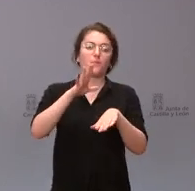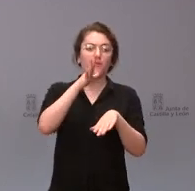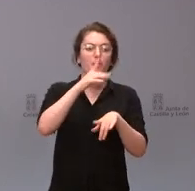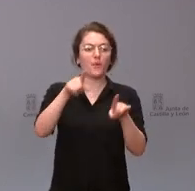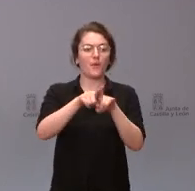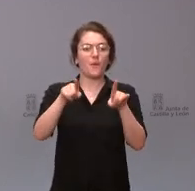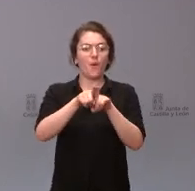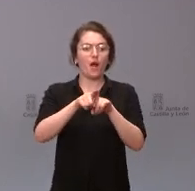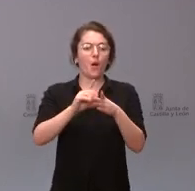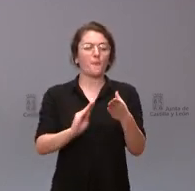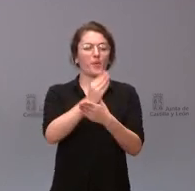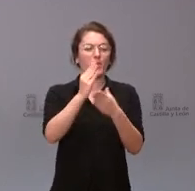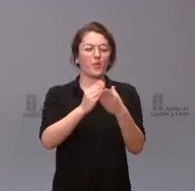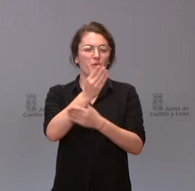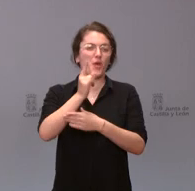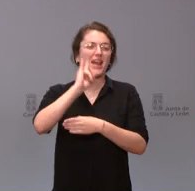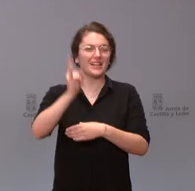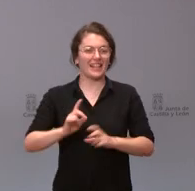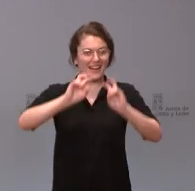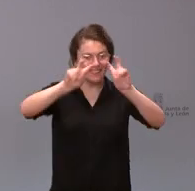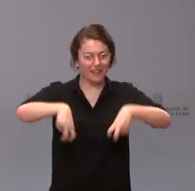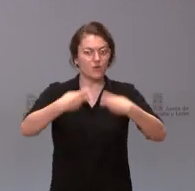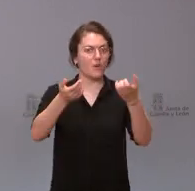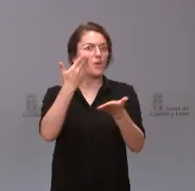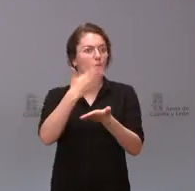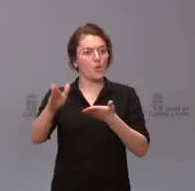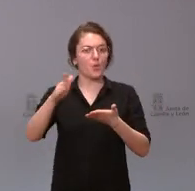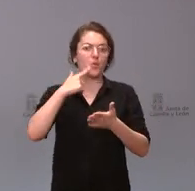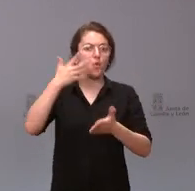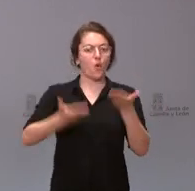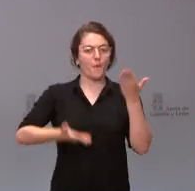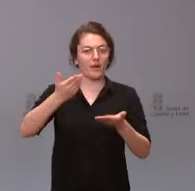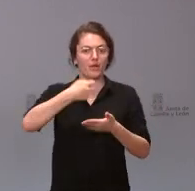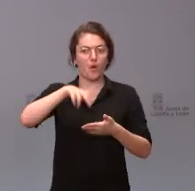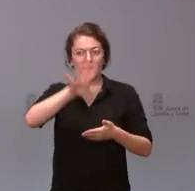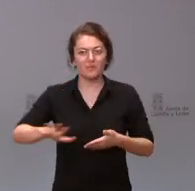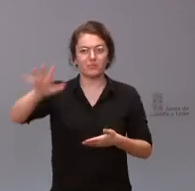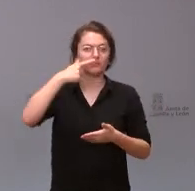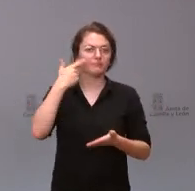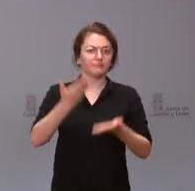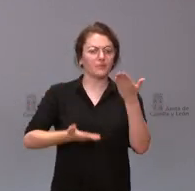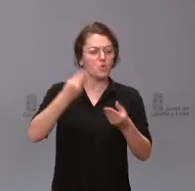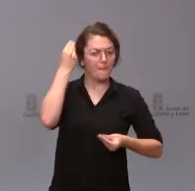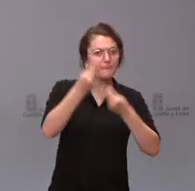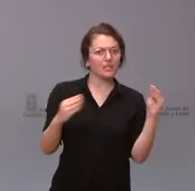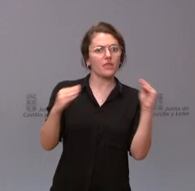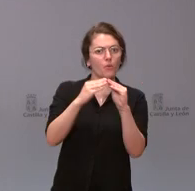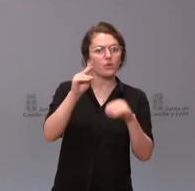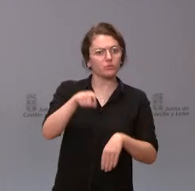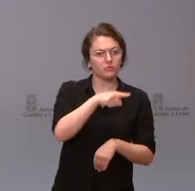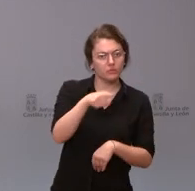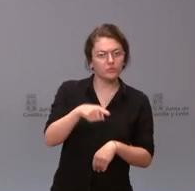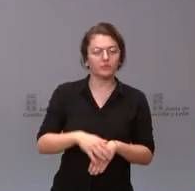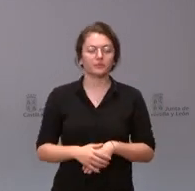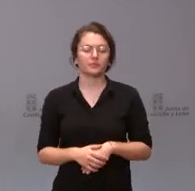al reto demográfico ustedes están de acuerdo desde la Junta de Castilla y León de aplicar este modelo fiscal diferenciado y por otra